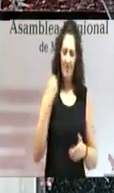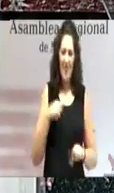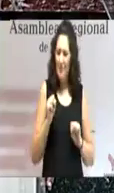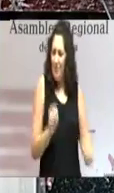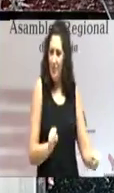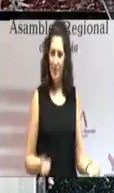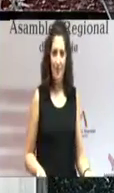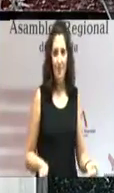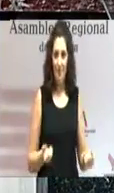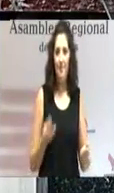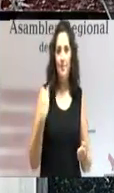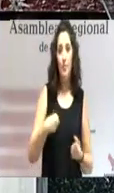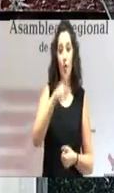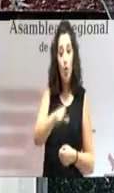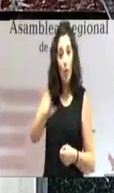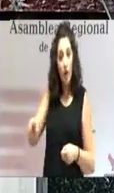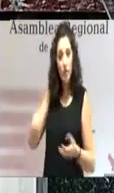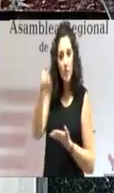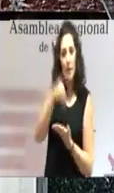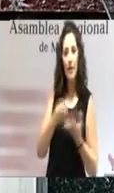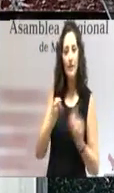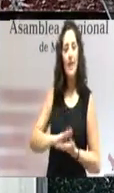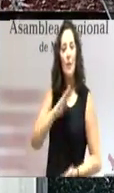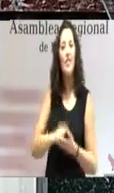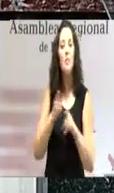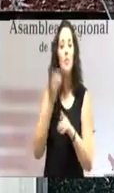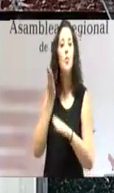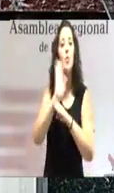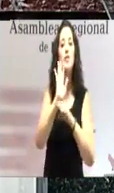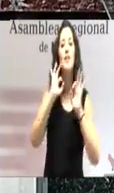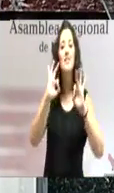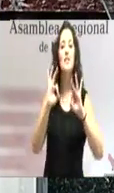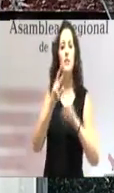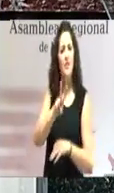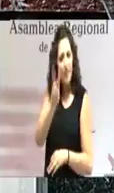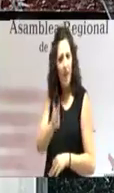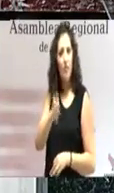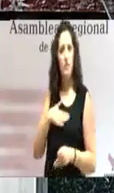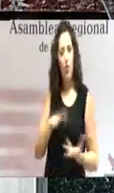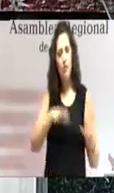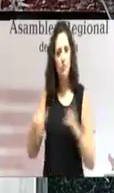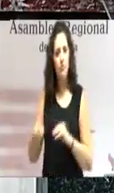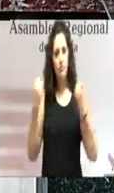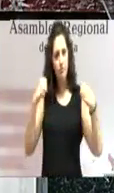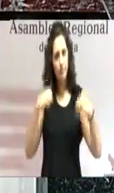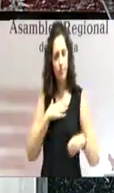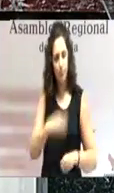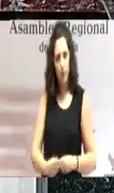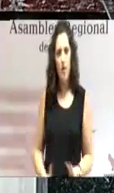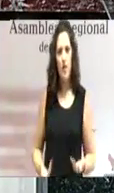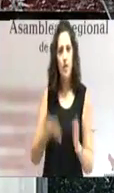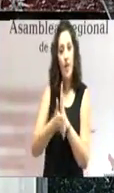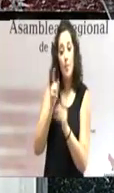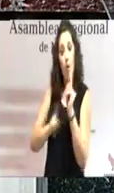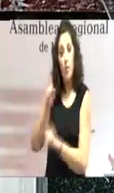Los ciudadanos nos exigen hoy más que nunca capacidad para elaborar propuestas concretas y viables. Debemos ser capaces de resolver sus